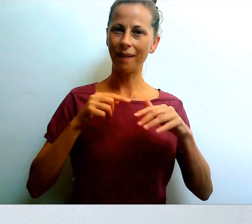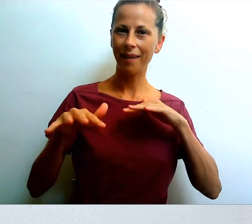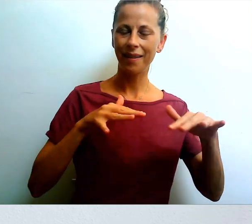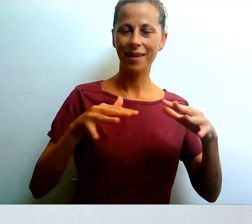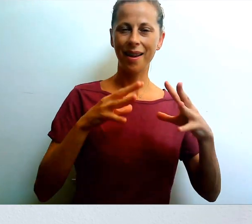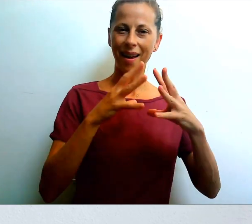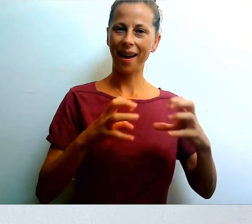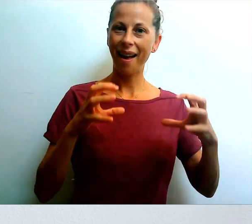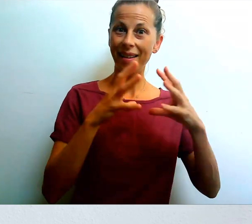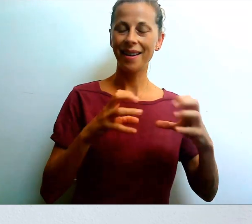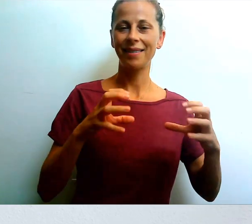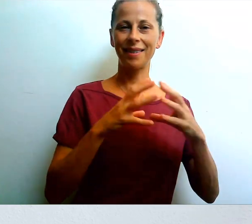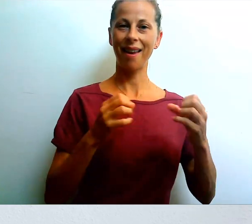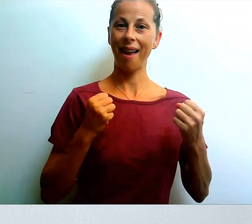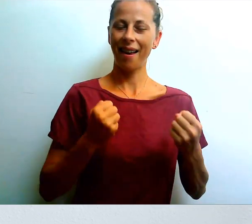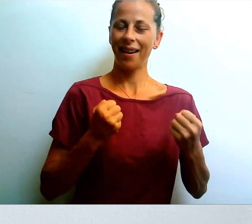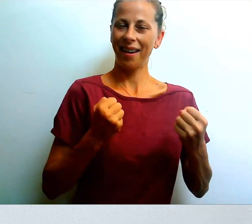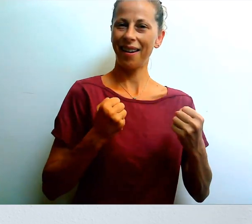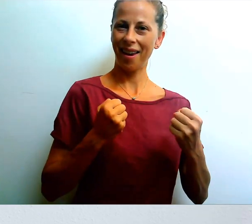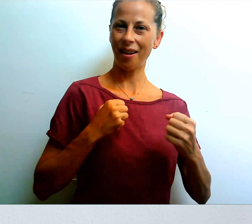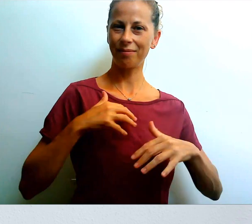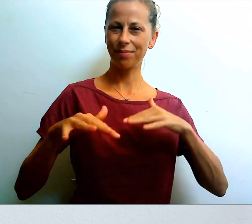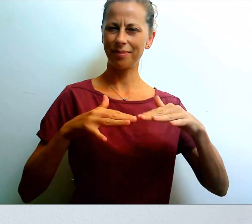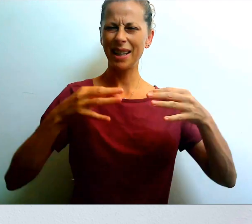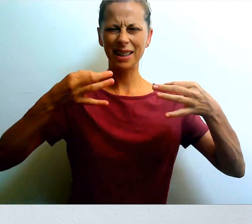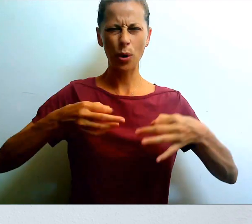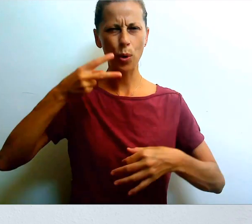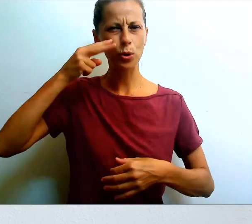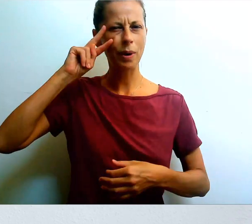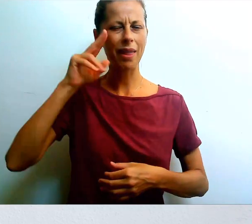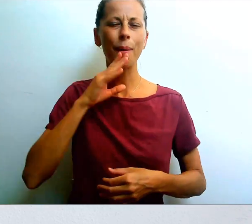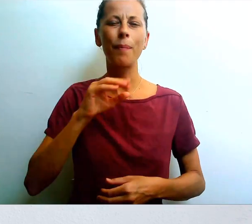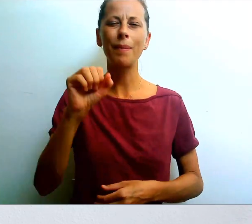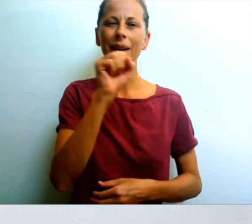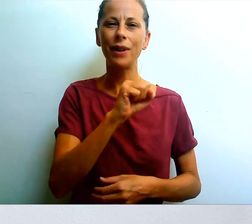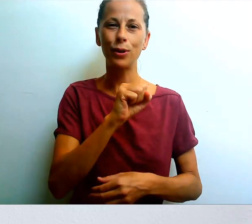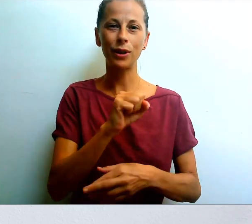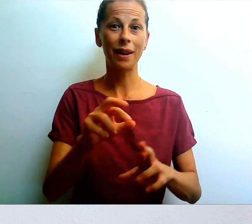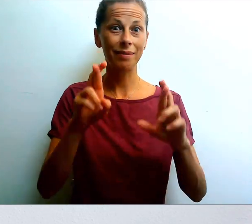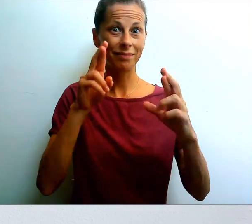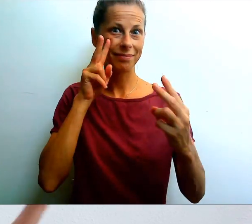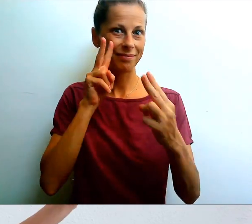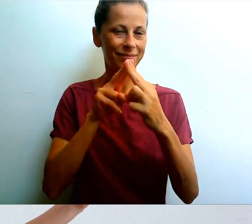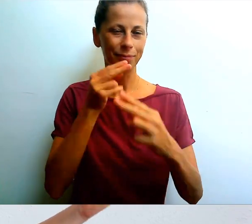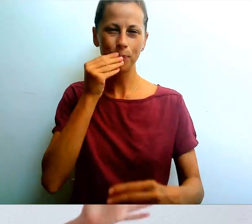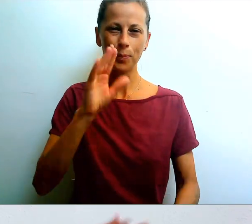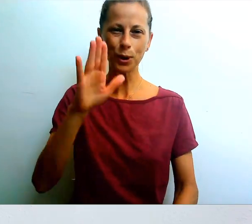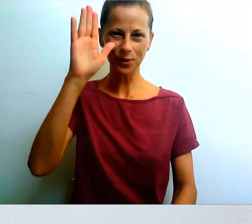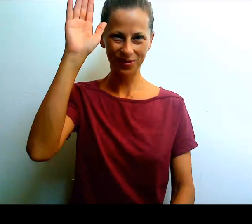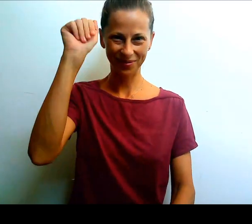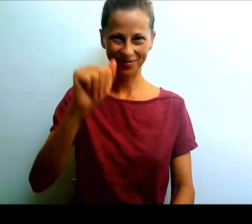estoy segura de que va a ser una experiencia fabulosa. ¡Os esperamos! ¡Gracias! ¡Oh!